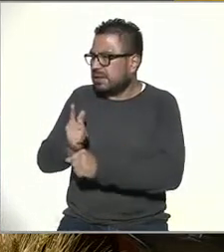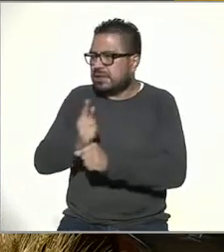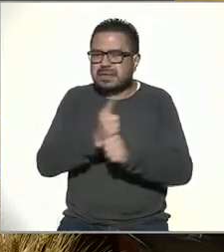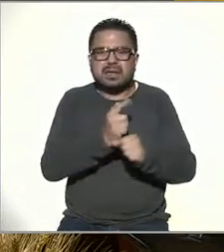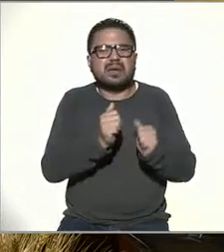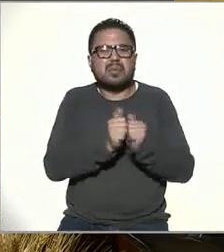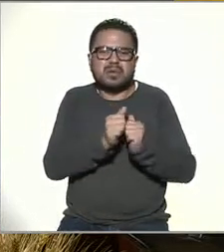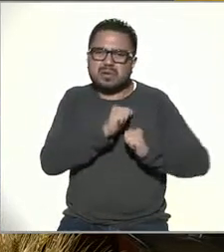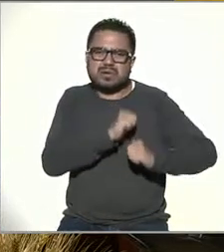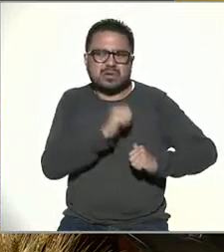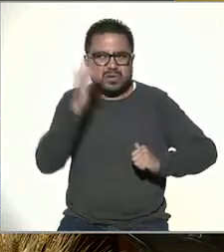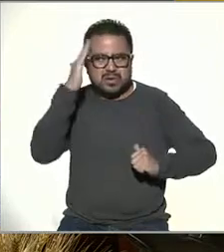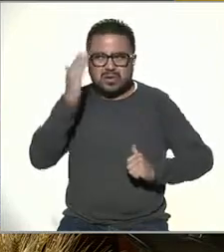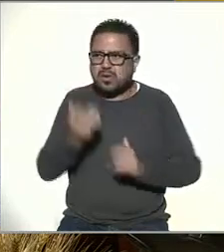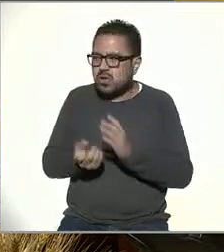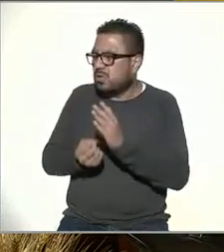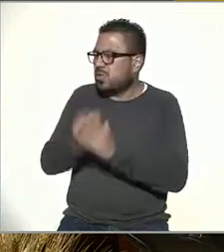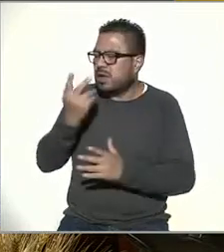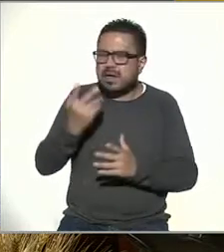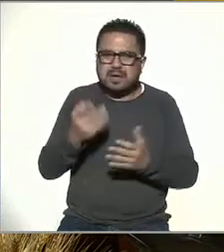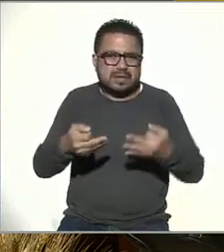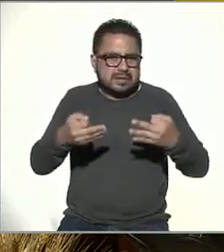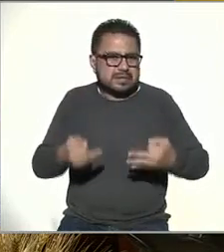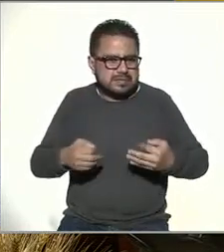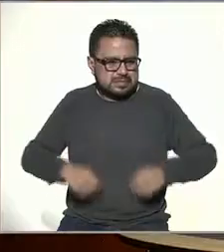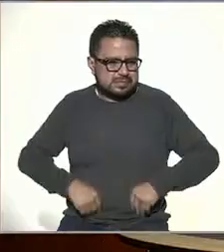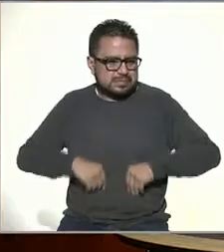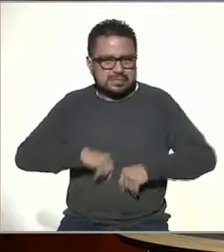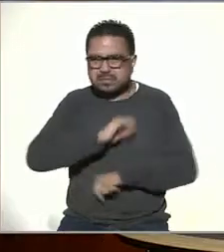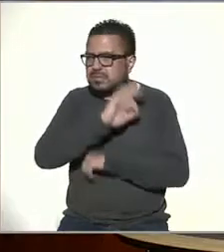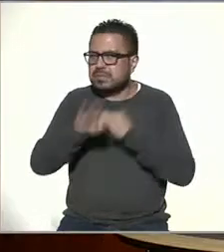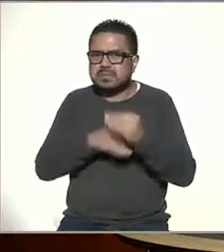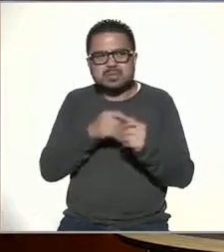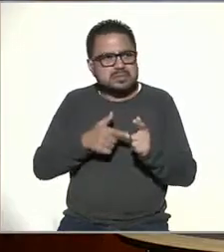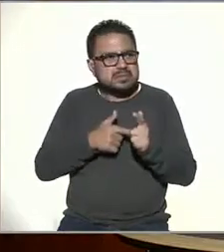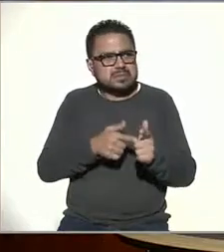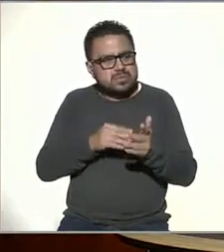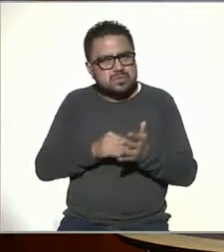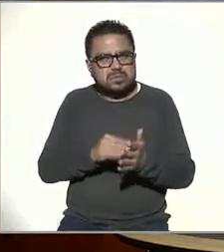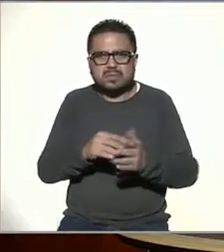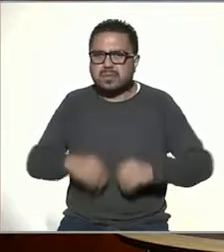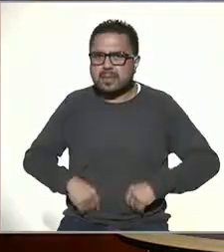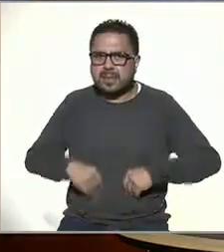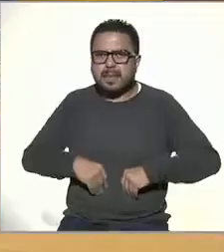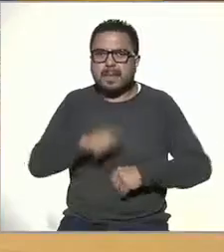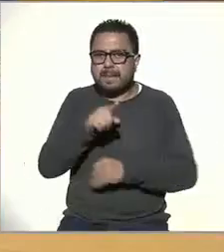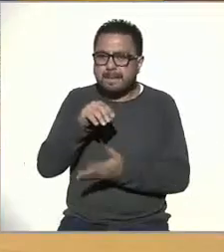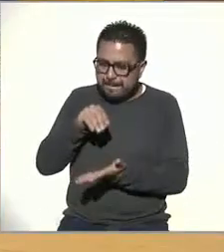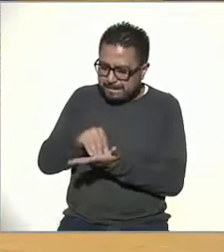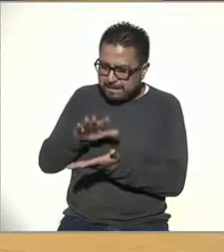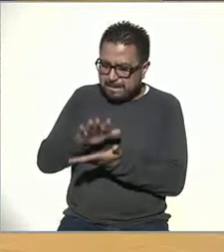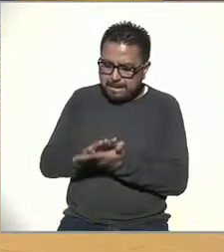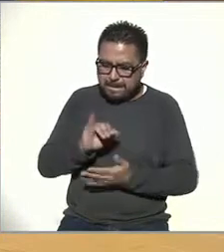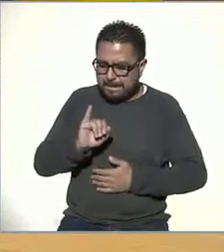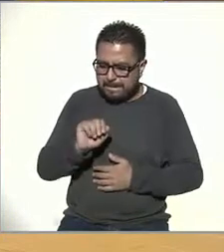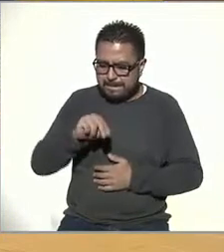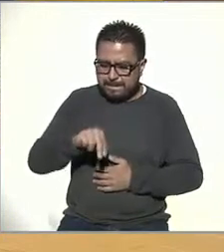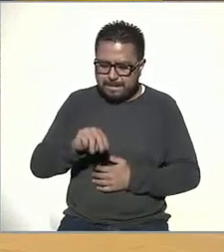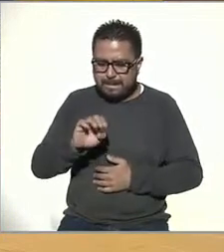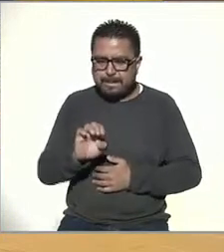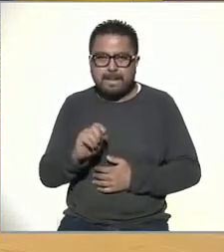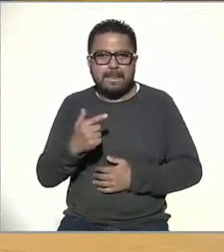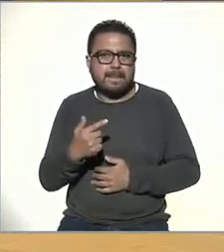de esta nueva, digamos, nueva realidad que estamos viviendo y seguimos viviendo. En el registro que tiene Inegi, en el más